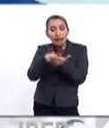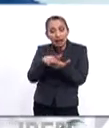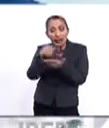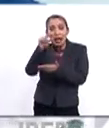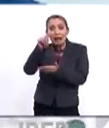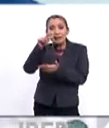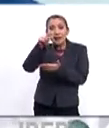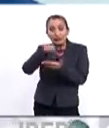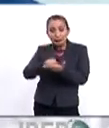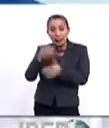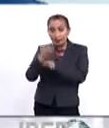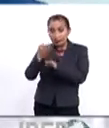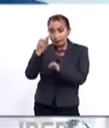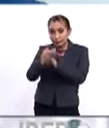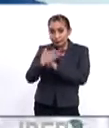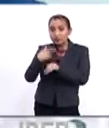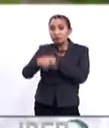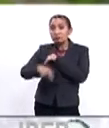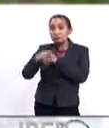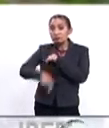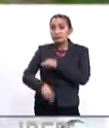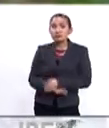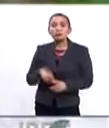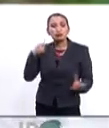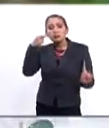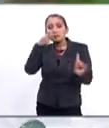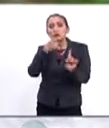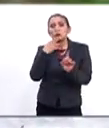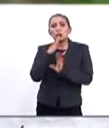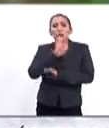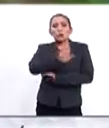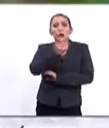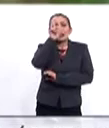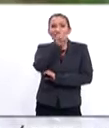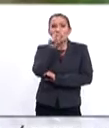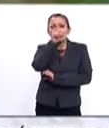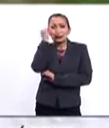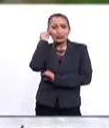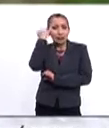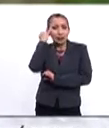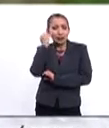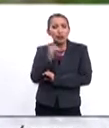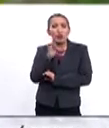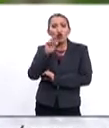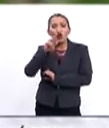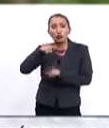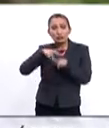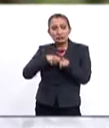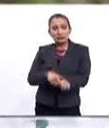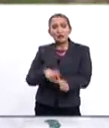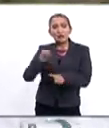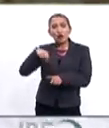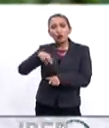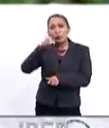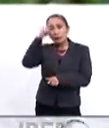nuestro Atlas, actualmente en riesgo. Con el objetivo de preservar las lenguas indígenas, el Foro Permanente de las Naciones Unidas para las Cuestiones